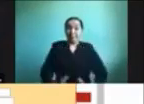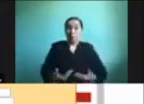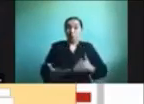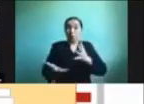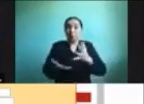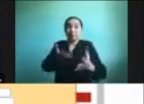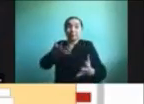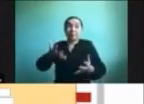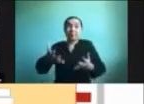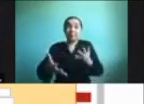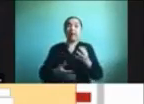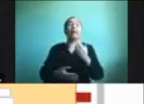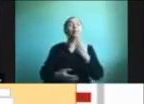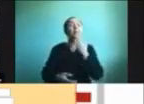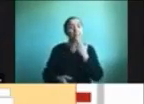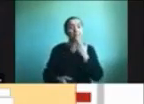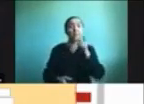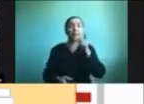las tecnologías